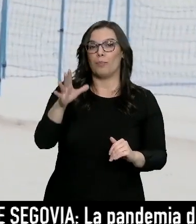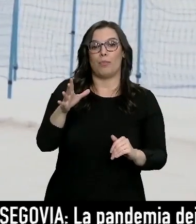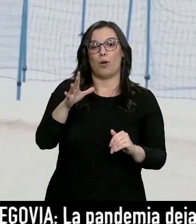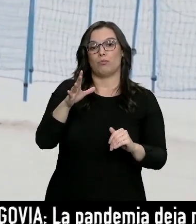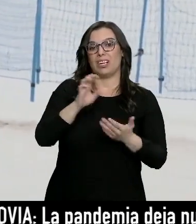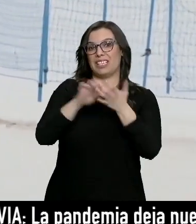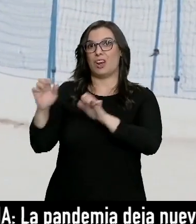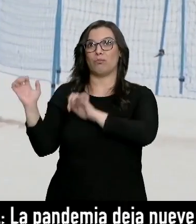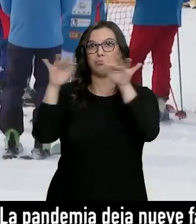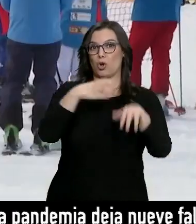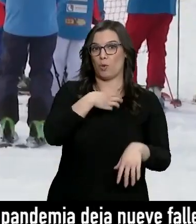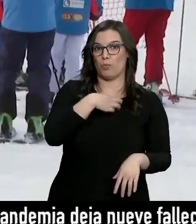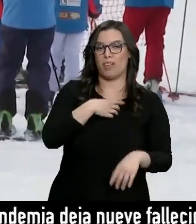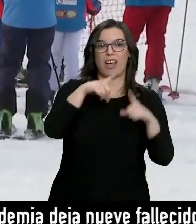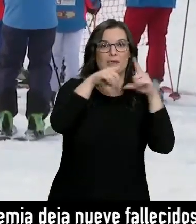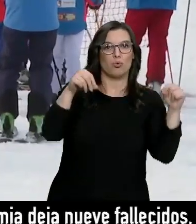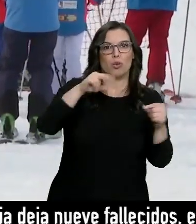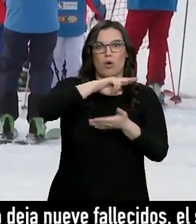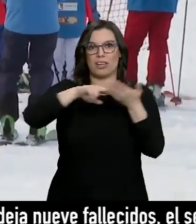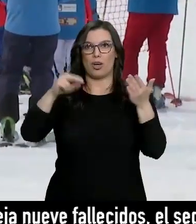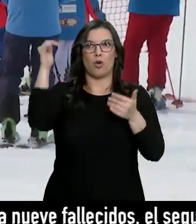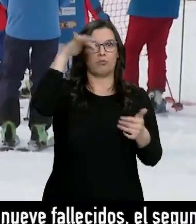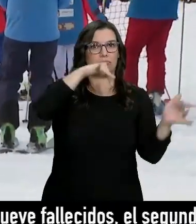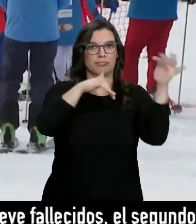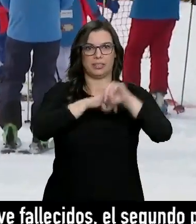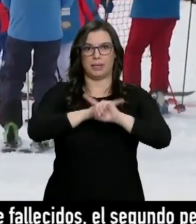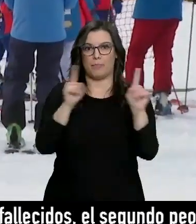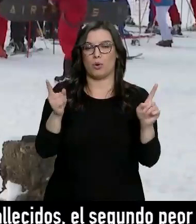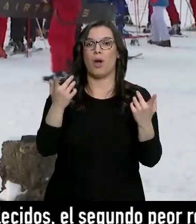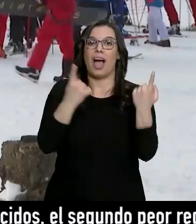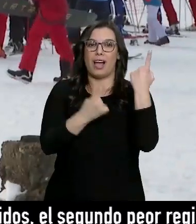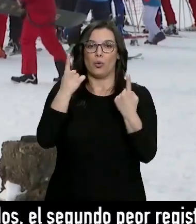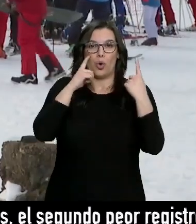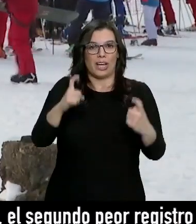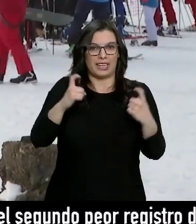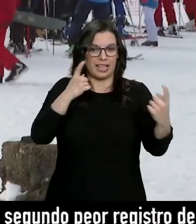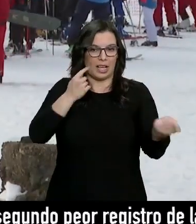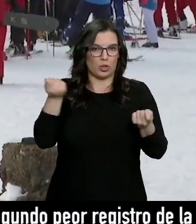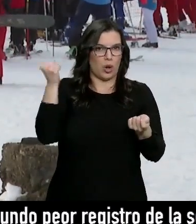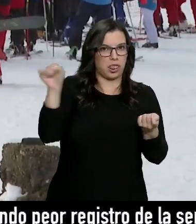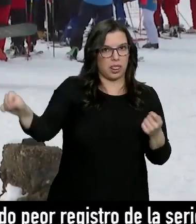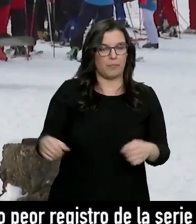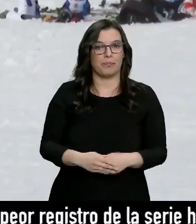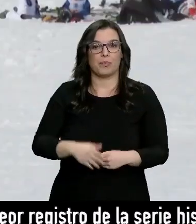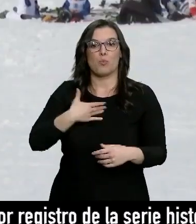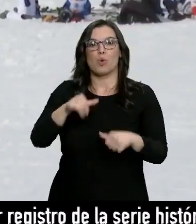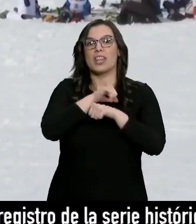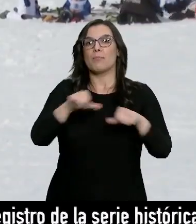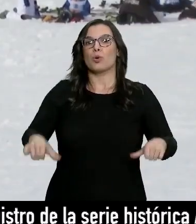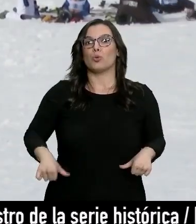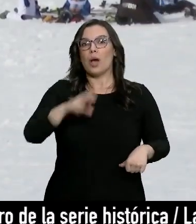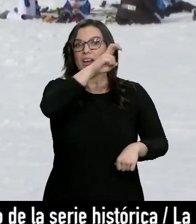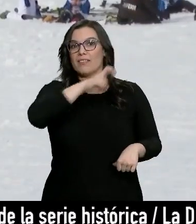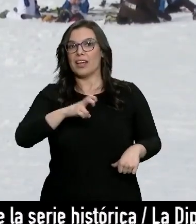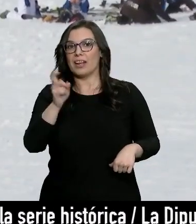resto de Castilla y León, ni tampoco asturianos o gallegos, aunque siempre hay quien intenta burlar los controles. Puede ser de Portugal, pero estar viviendo aquí.